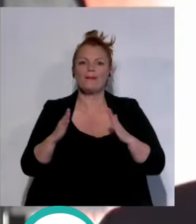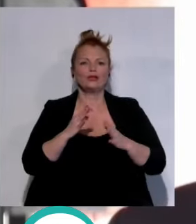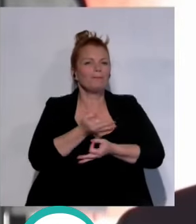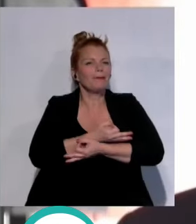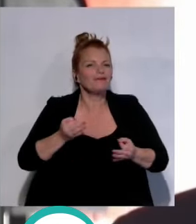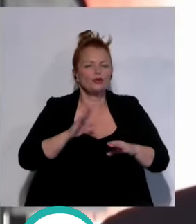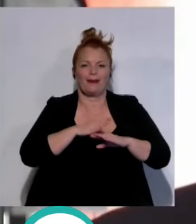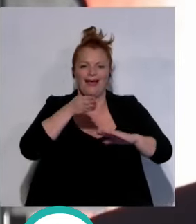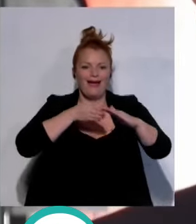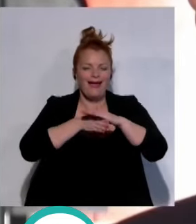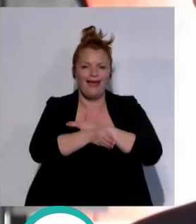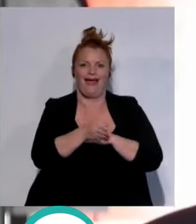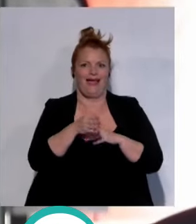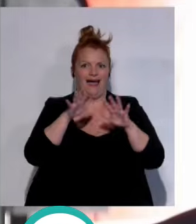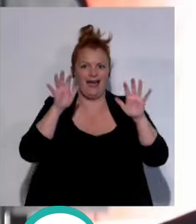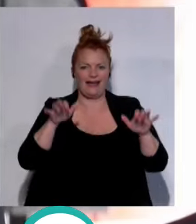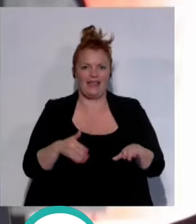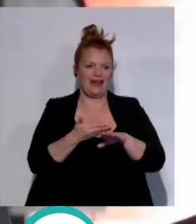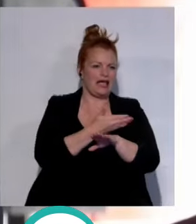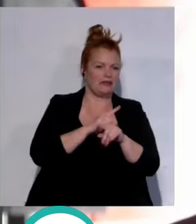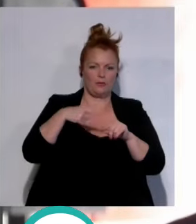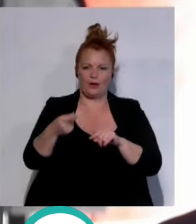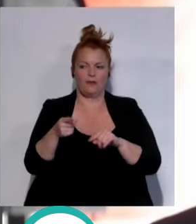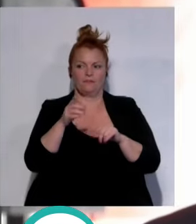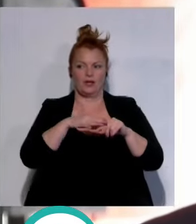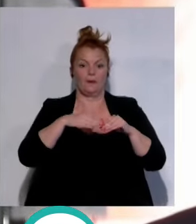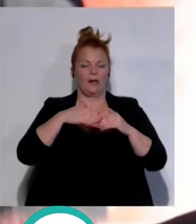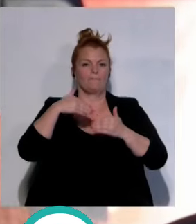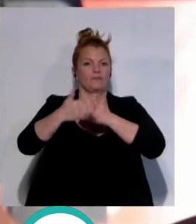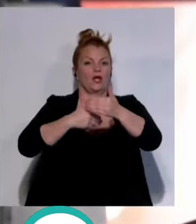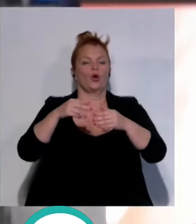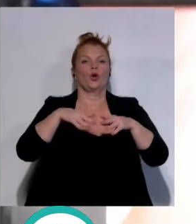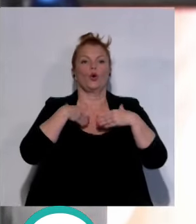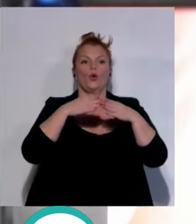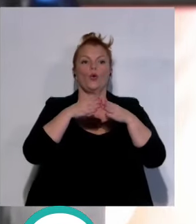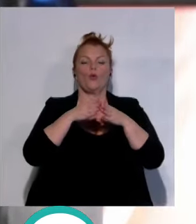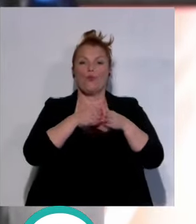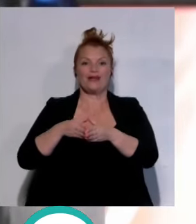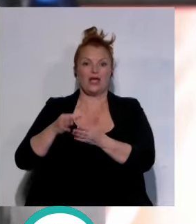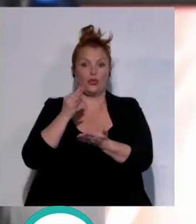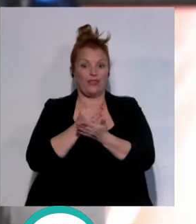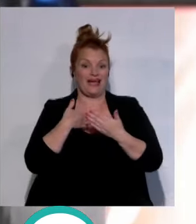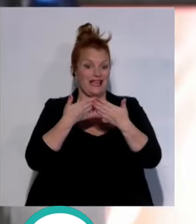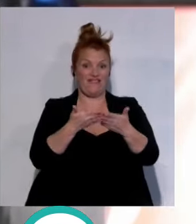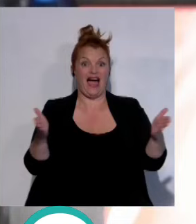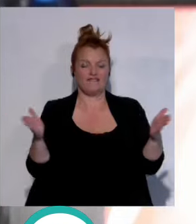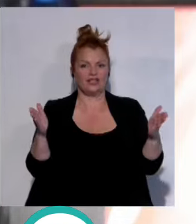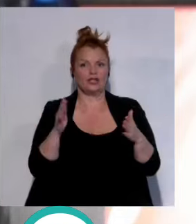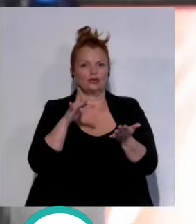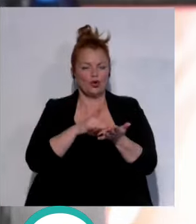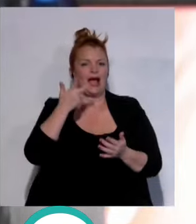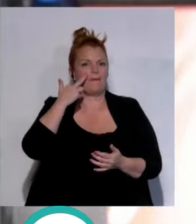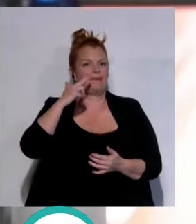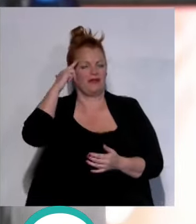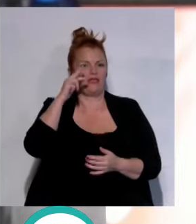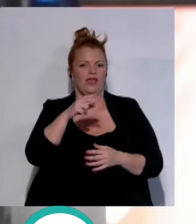para entrar en Cádiz ni antes ni después porque la nueva terminal va para adelante el muelle ciudad se va a abrir y ya queremos estar nosotros con una experiencia